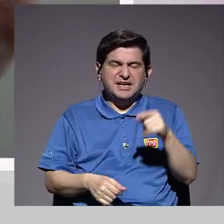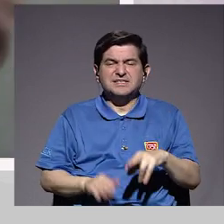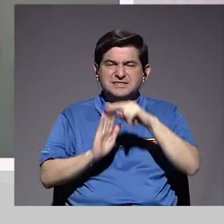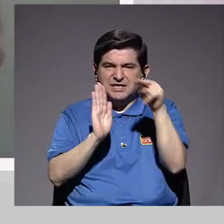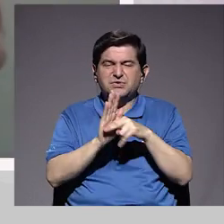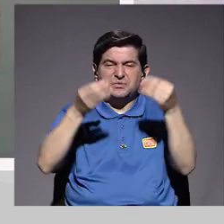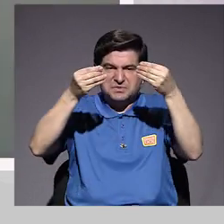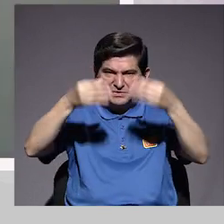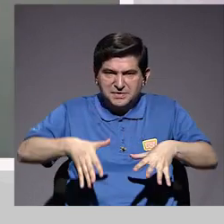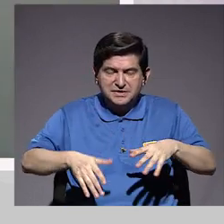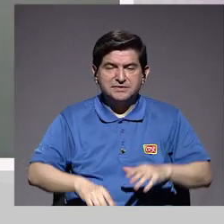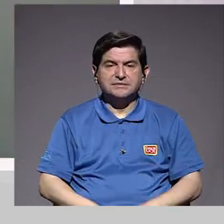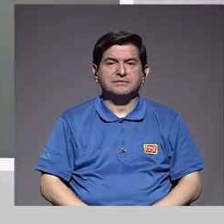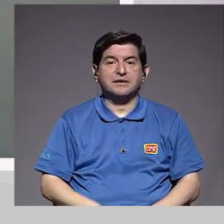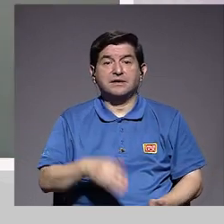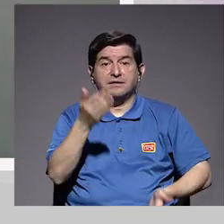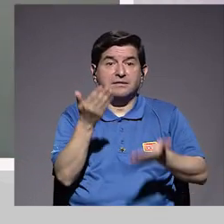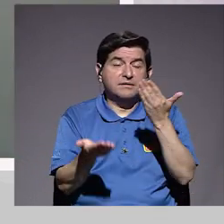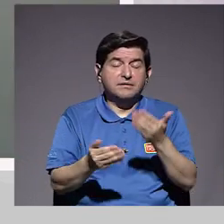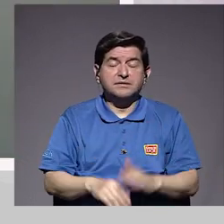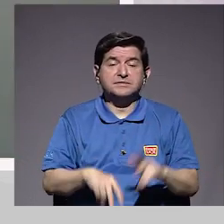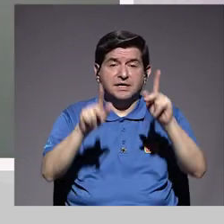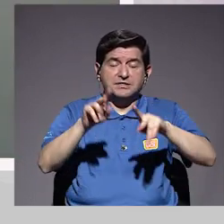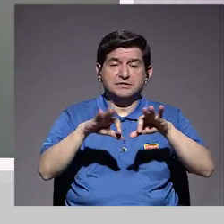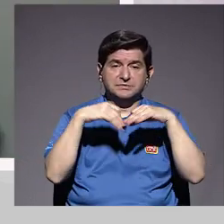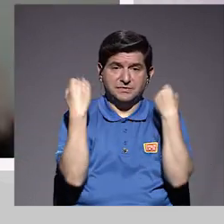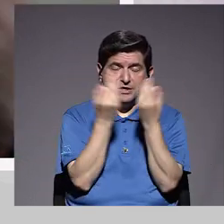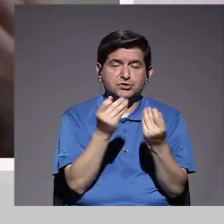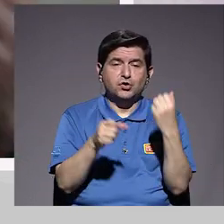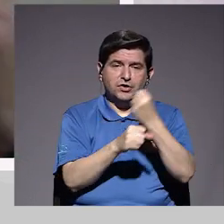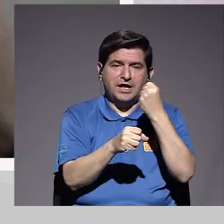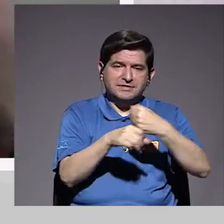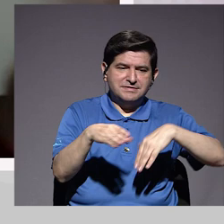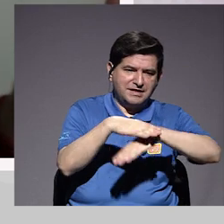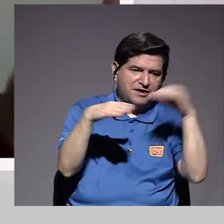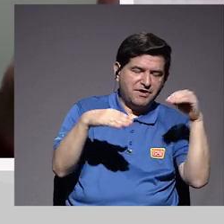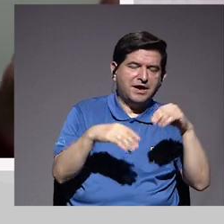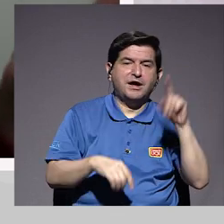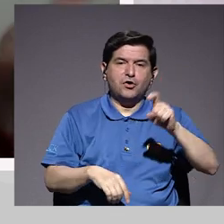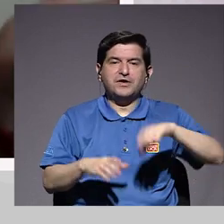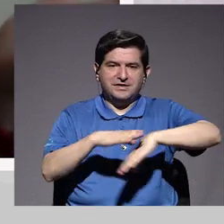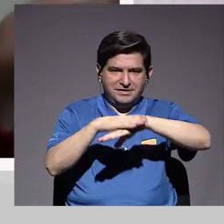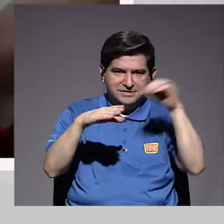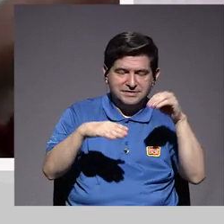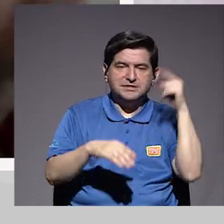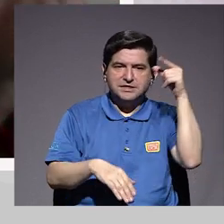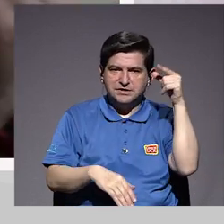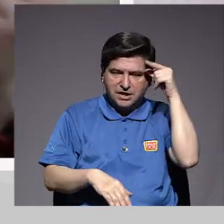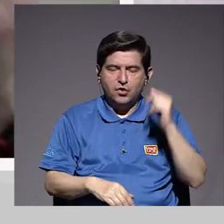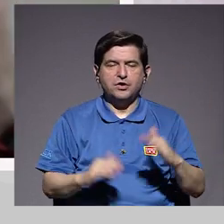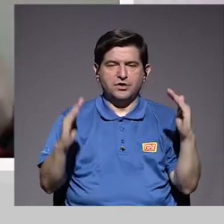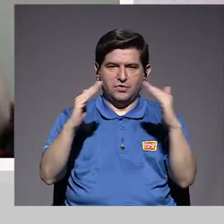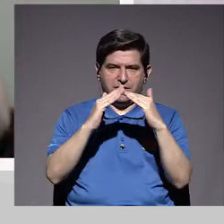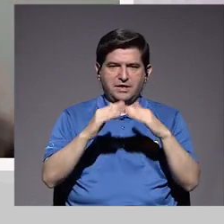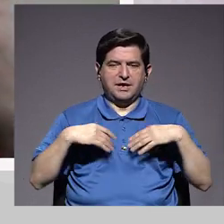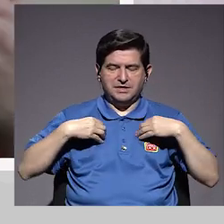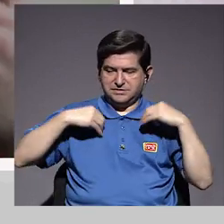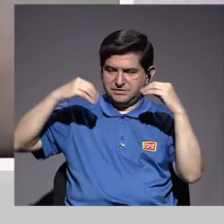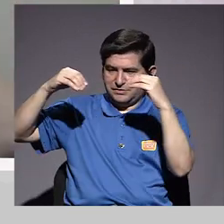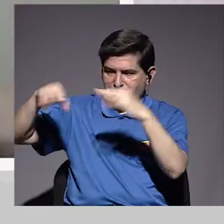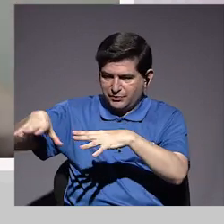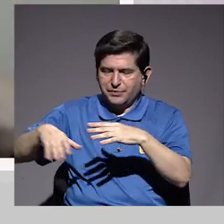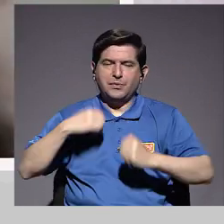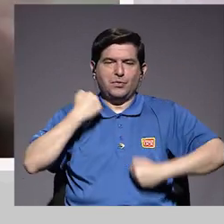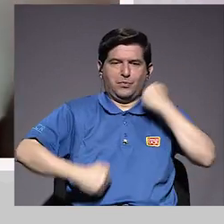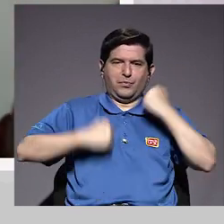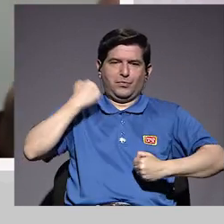perdido. Pero entonces, si alguno de la familia trabaja afuera o tiene que estar saliendo, pues, por supuesto, llegamos a la casa, nos quitamos